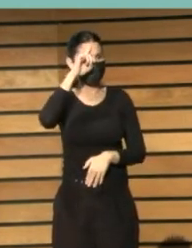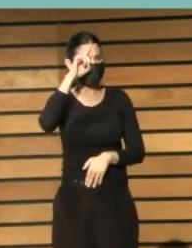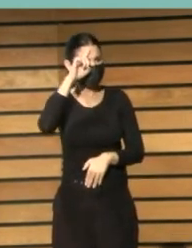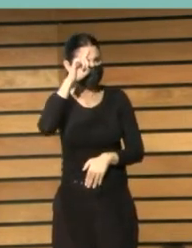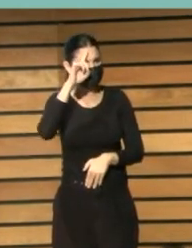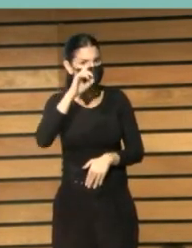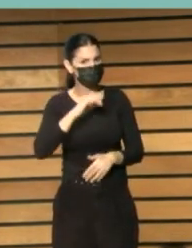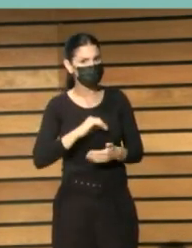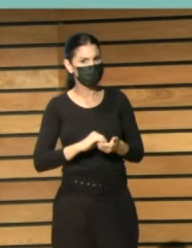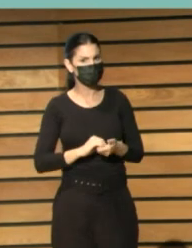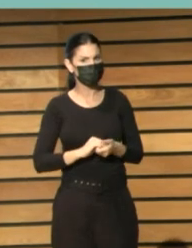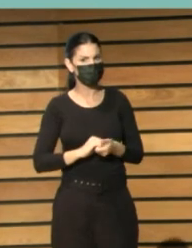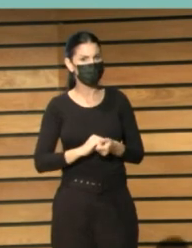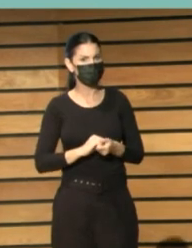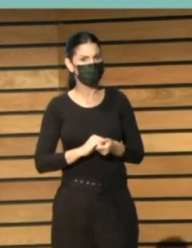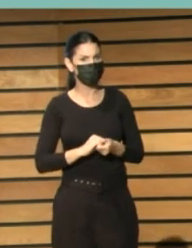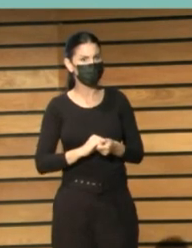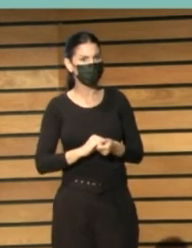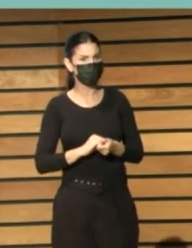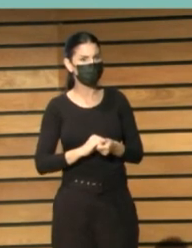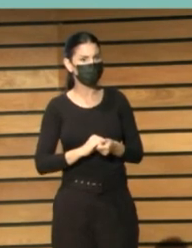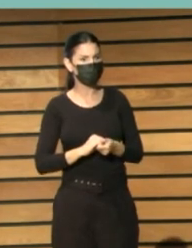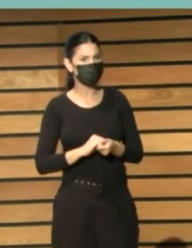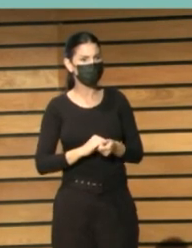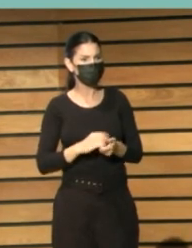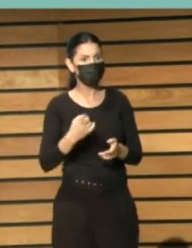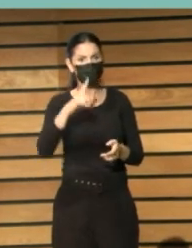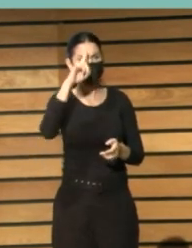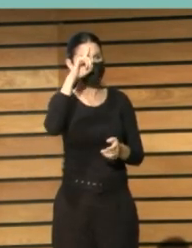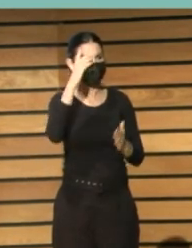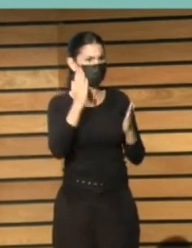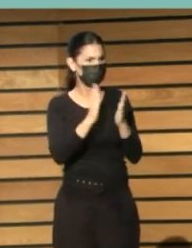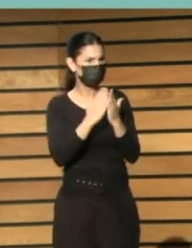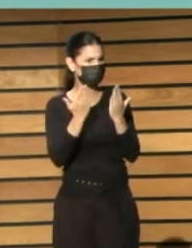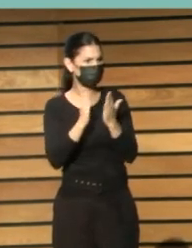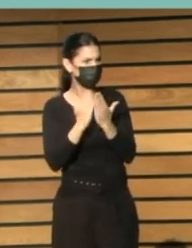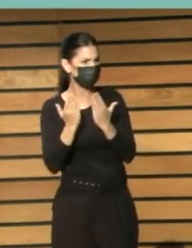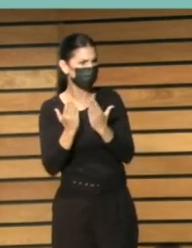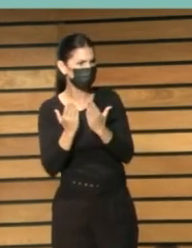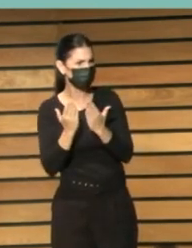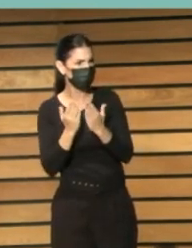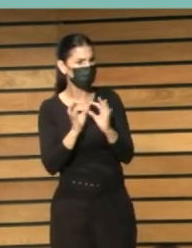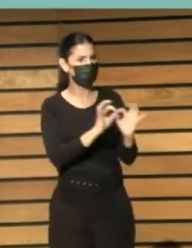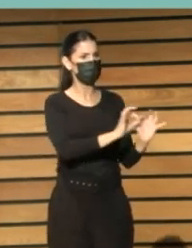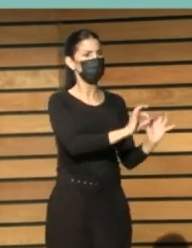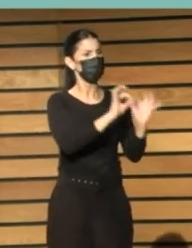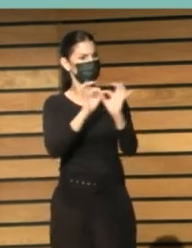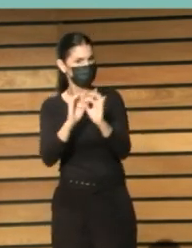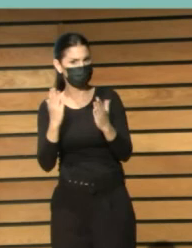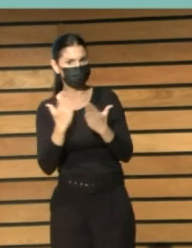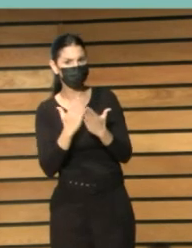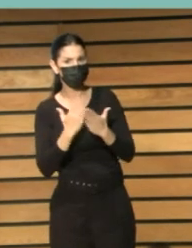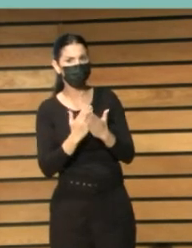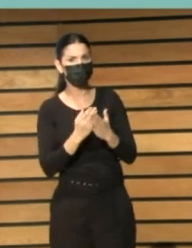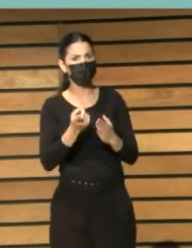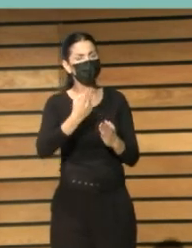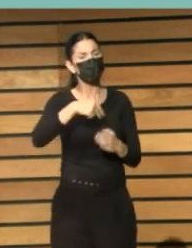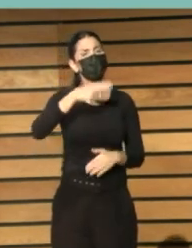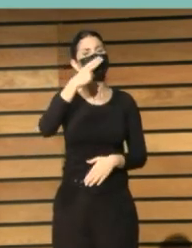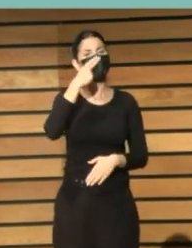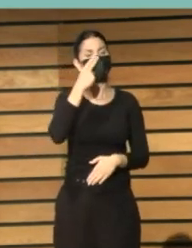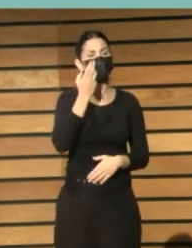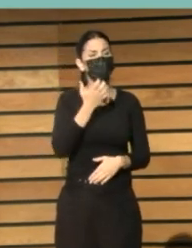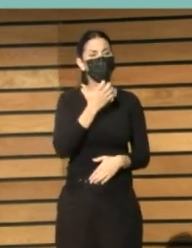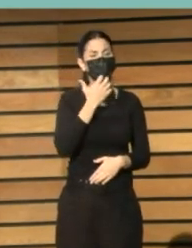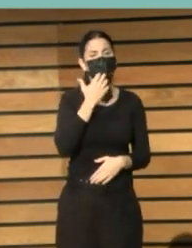que probablemente no saben curar libros entonces no sería una vía interesante para explorar y